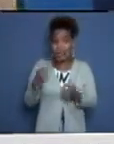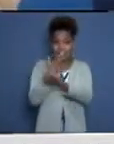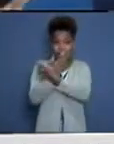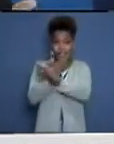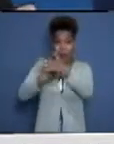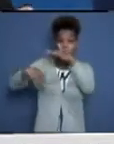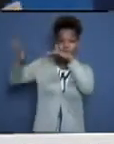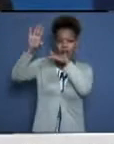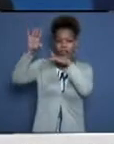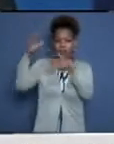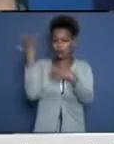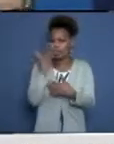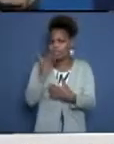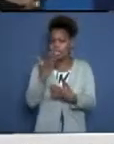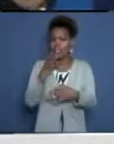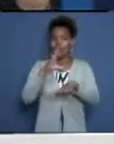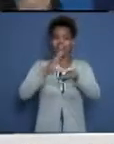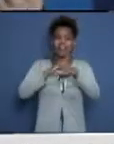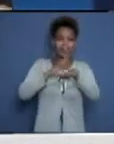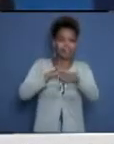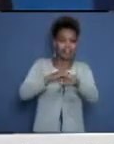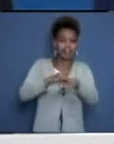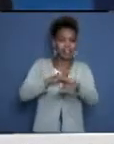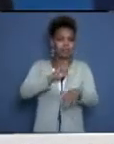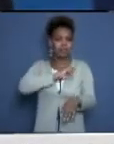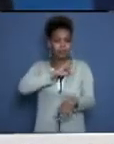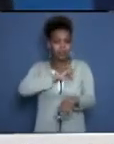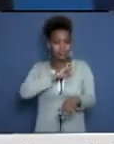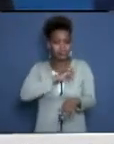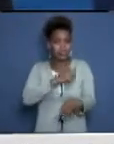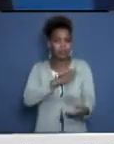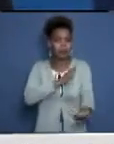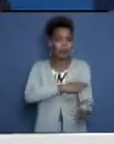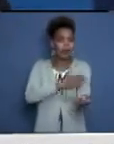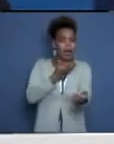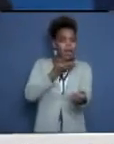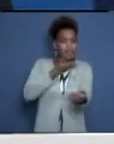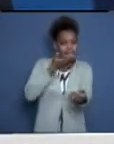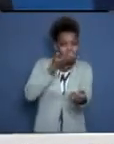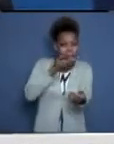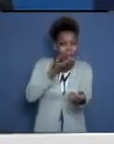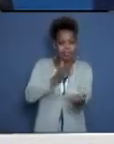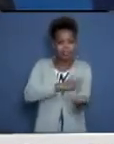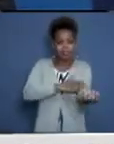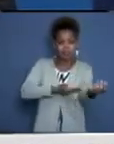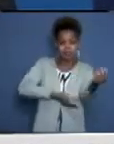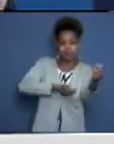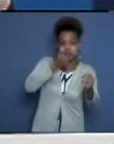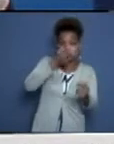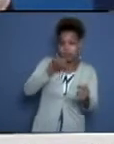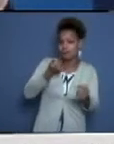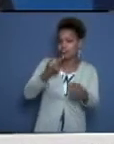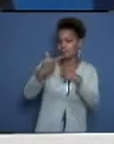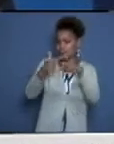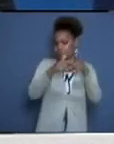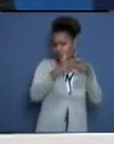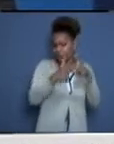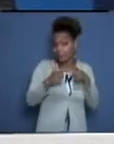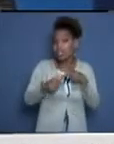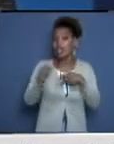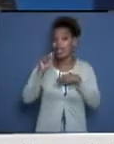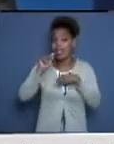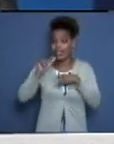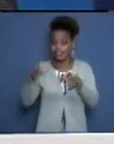enfermedad crónica descompensada, como la hipertensión arterial descompensada, la diabetes mellito descompensada, o que tienen alguna otra enfermedad crónica